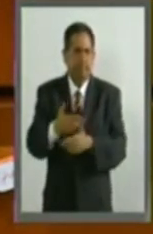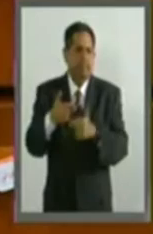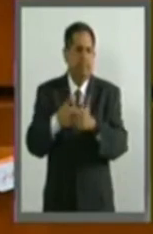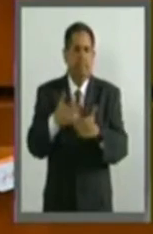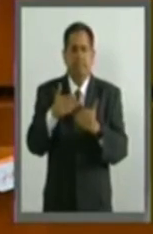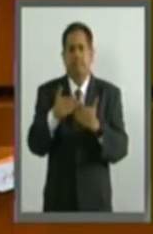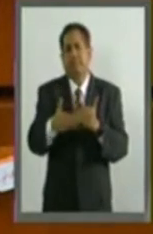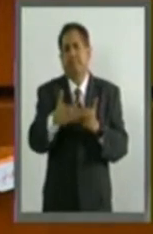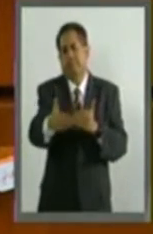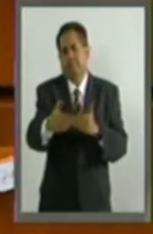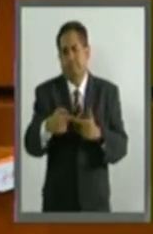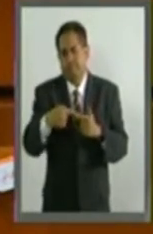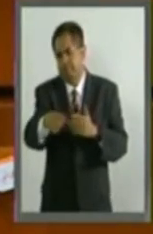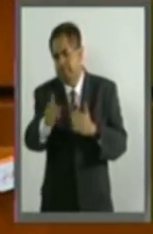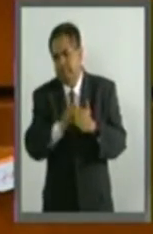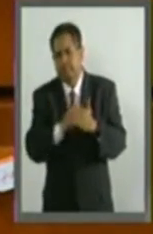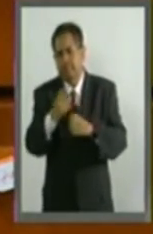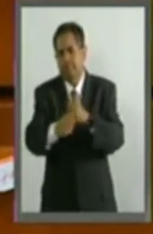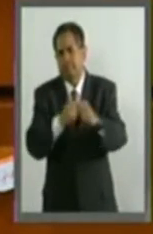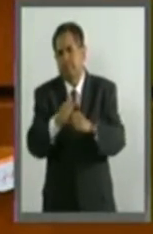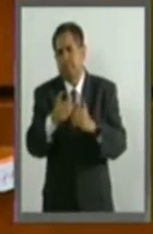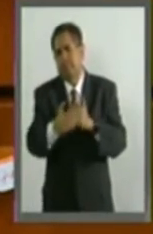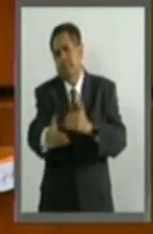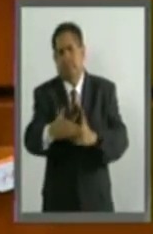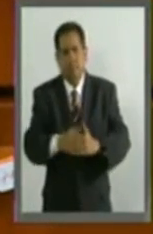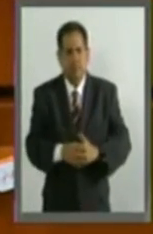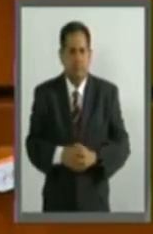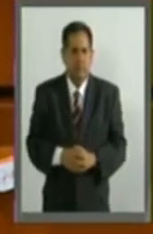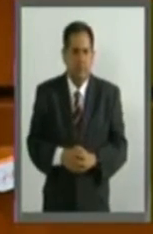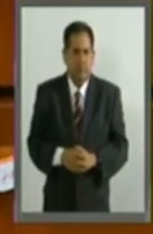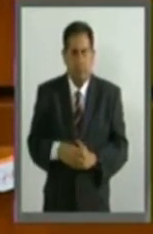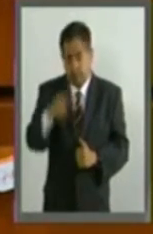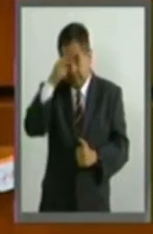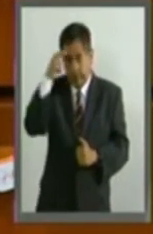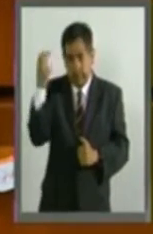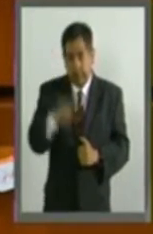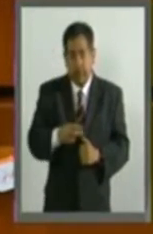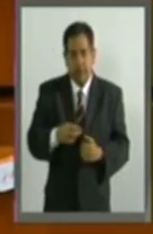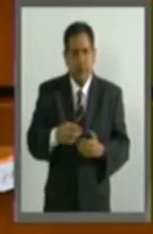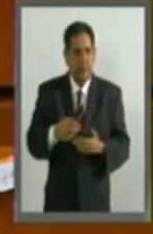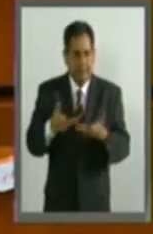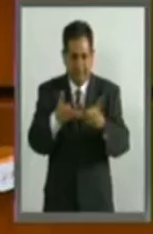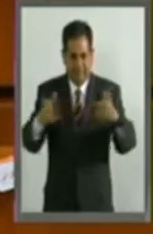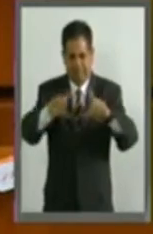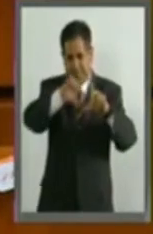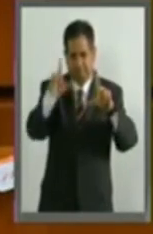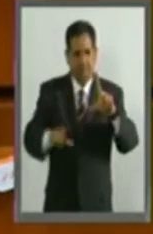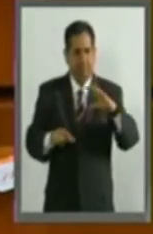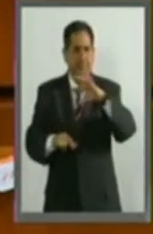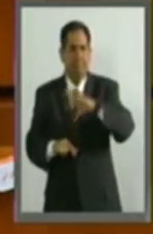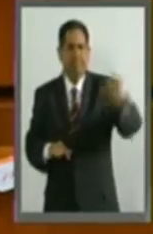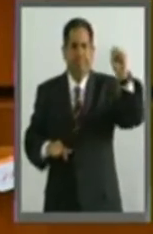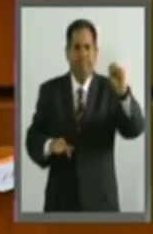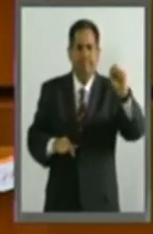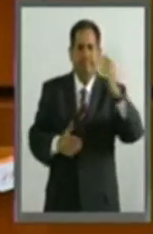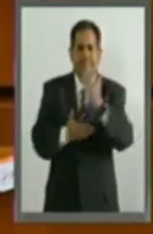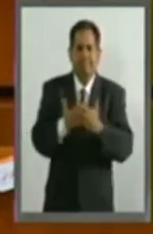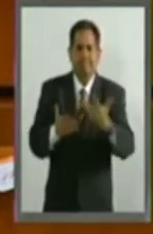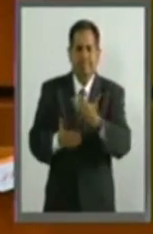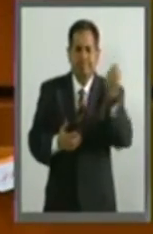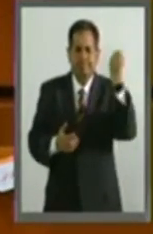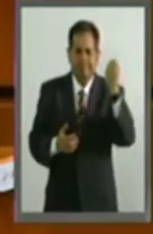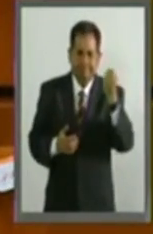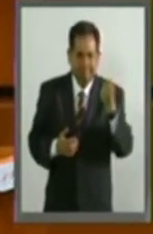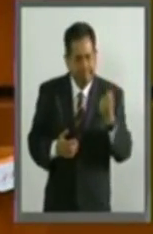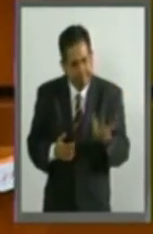meses y años por venir. México perdió la mitad de su territorio por una razón fundamental, también se dijo